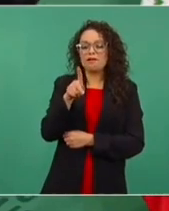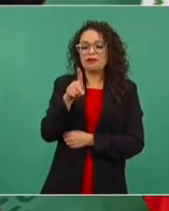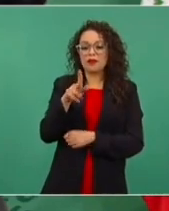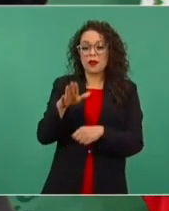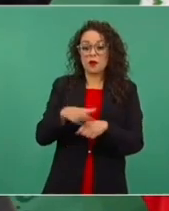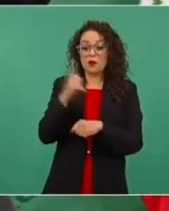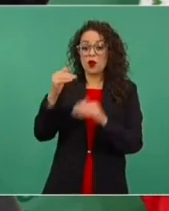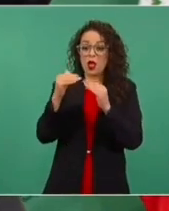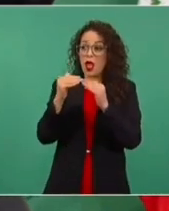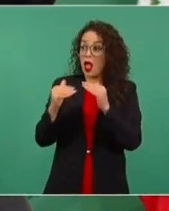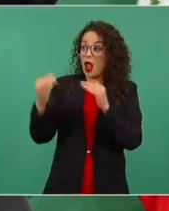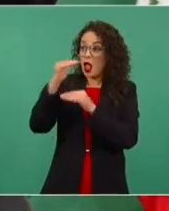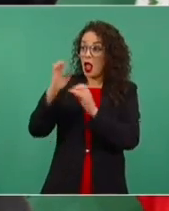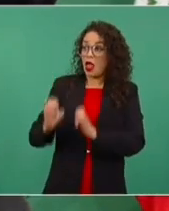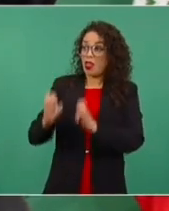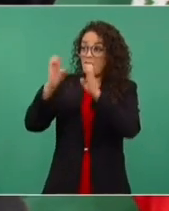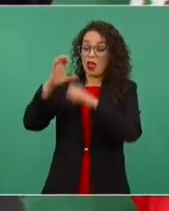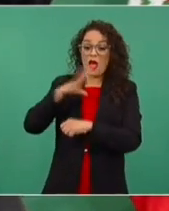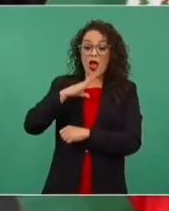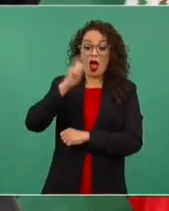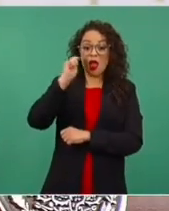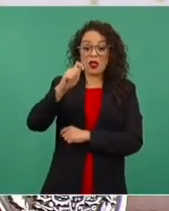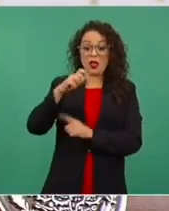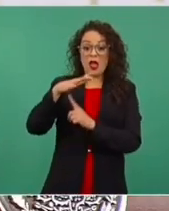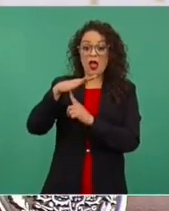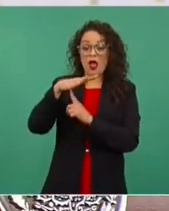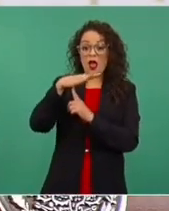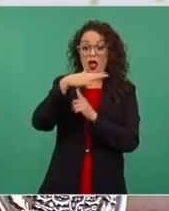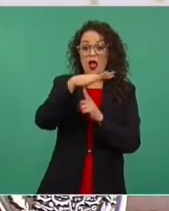hay un helipuerto. Entonces,